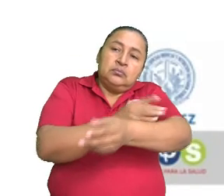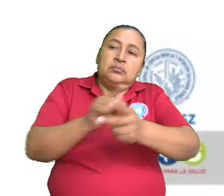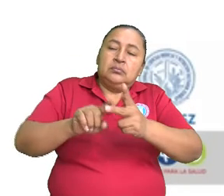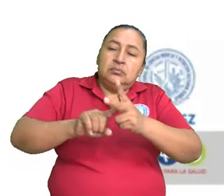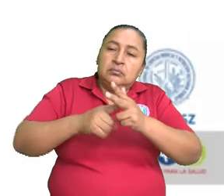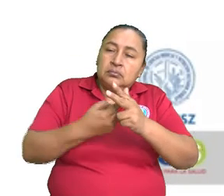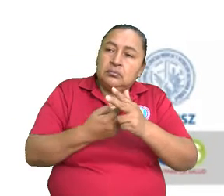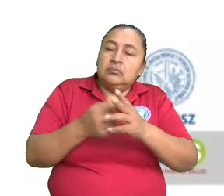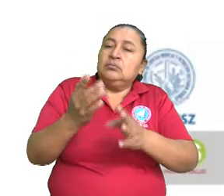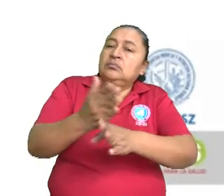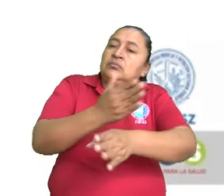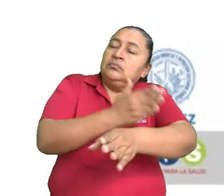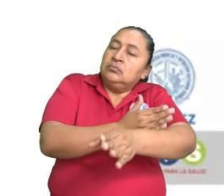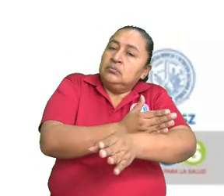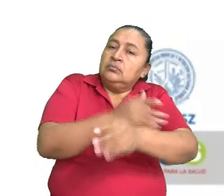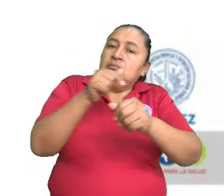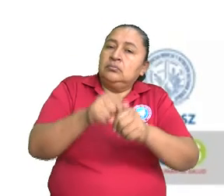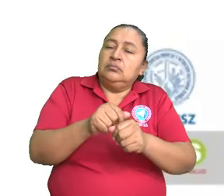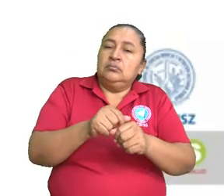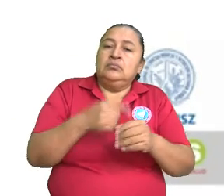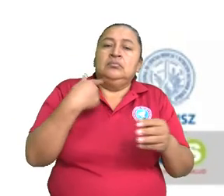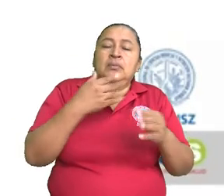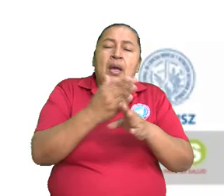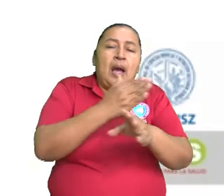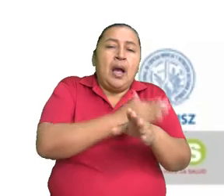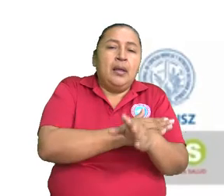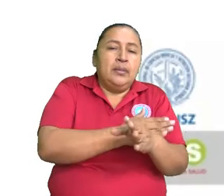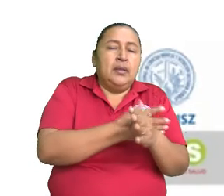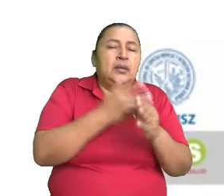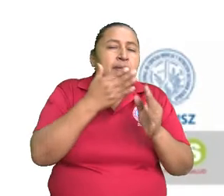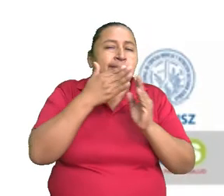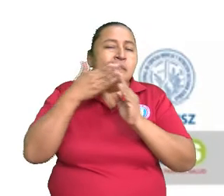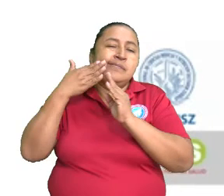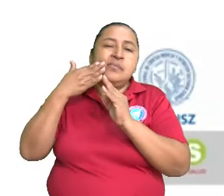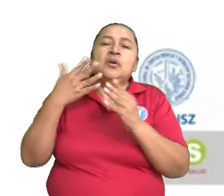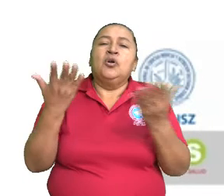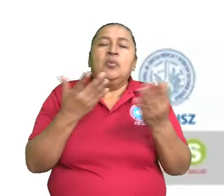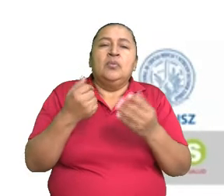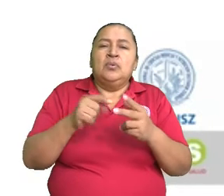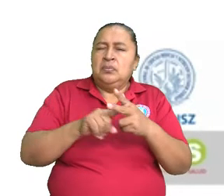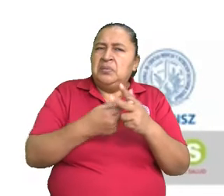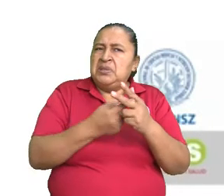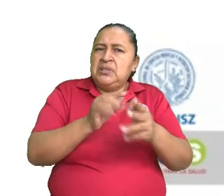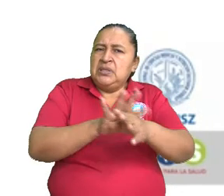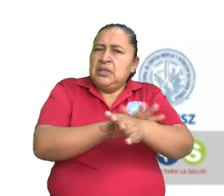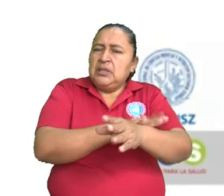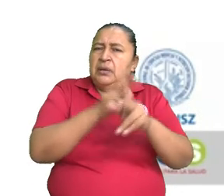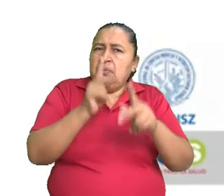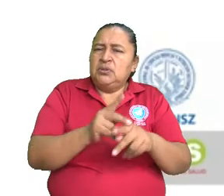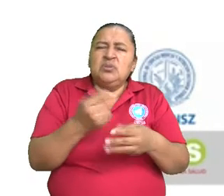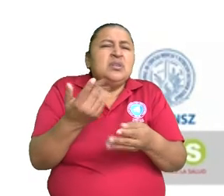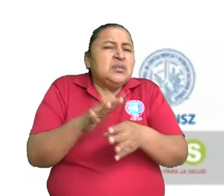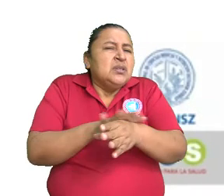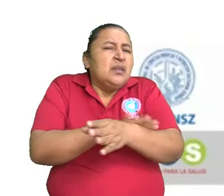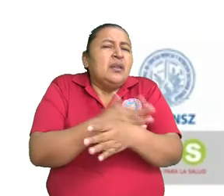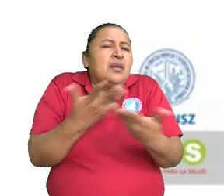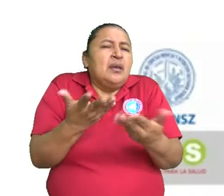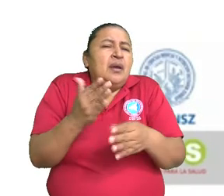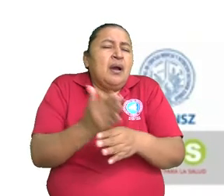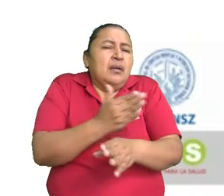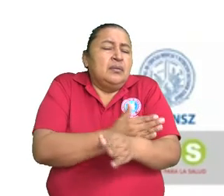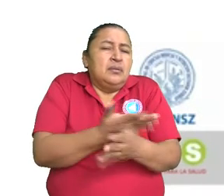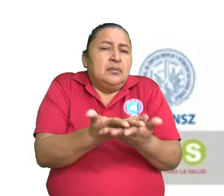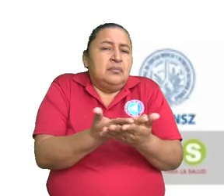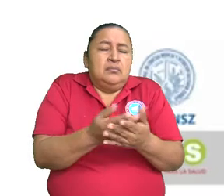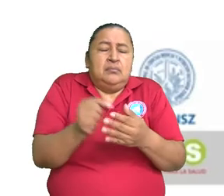previo a una parálisis facial, doctor? ¿Qué es lo que empieza a sentir la persona que está cerquita